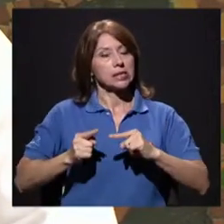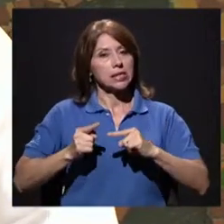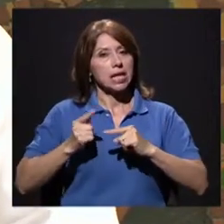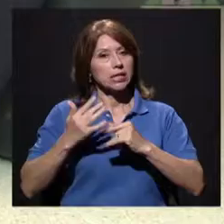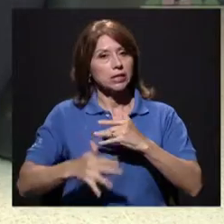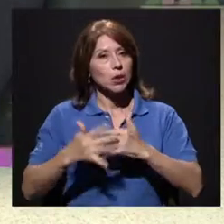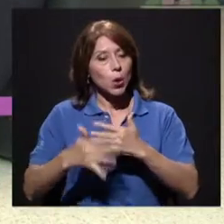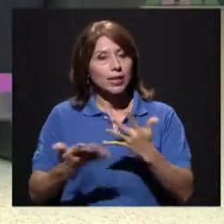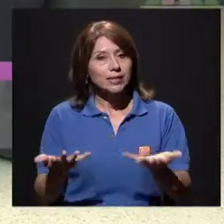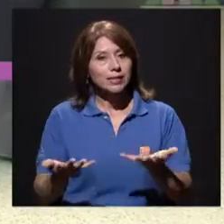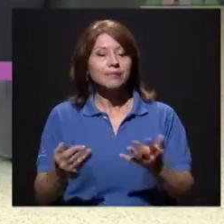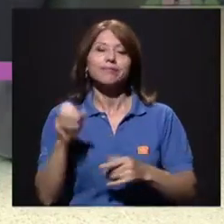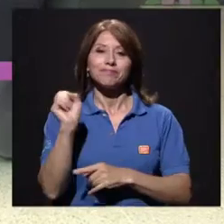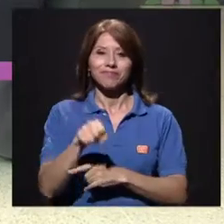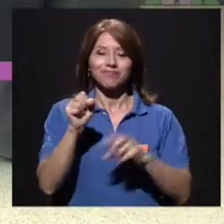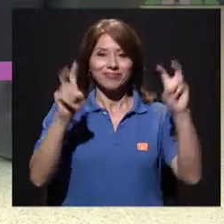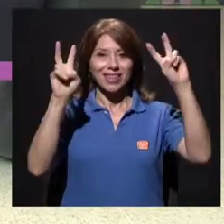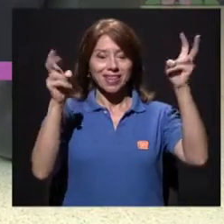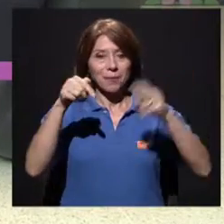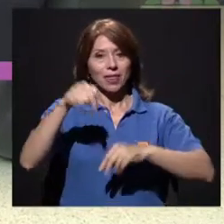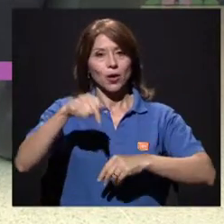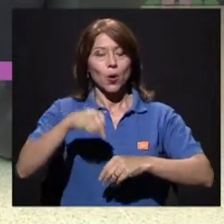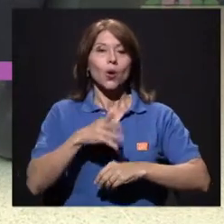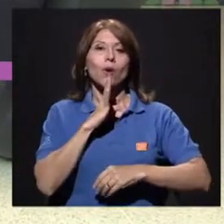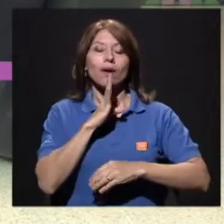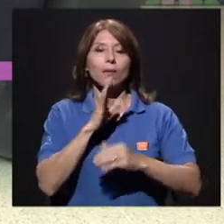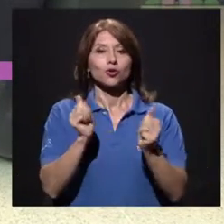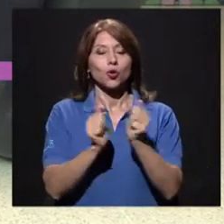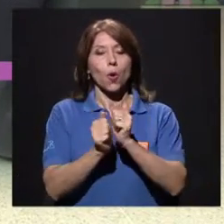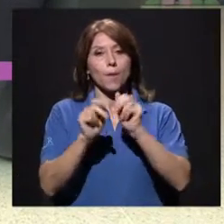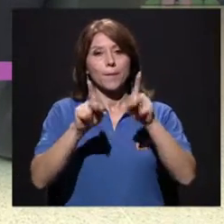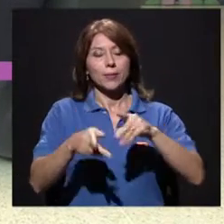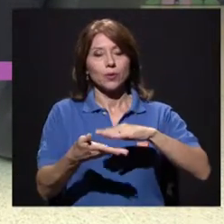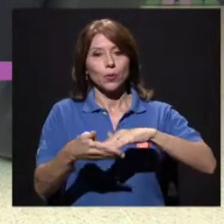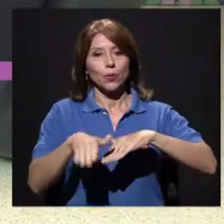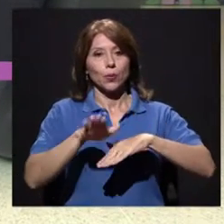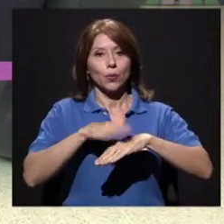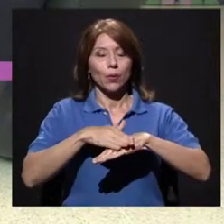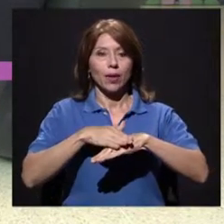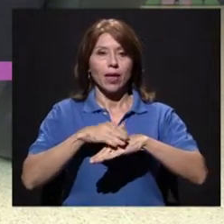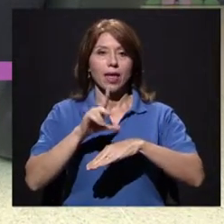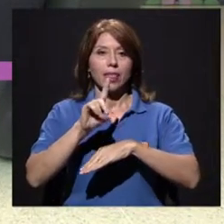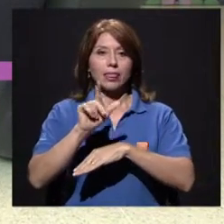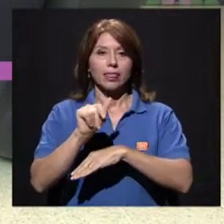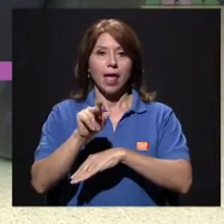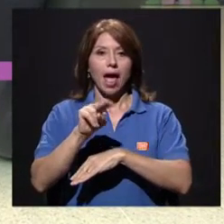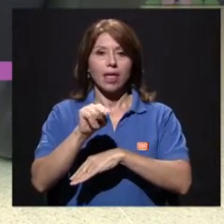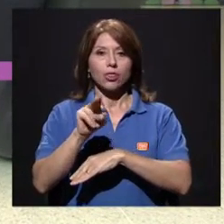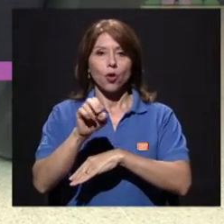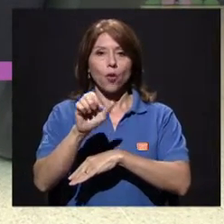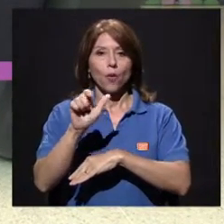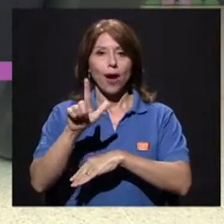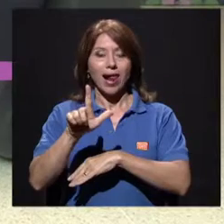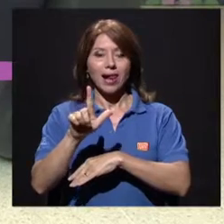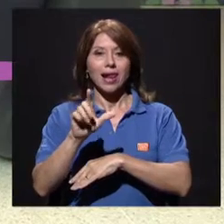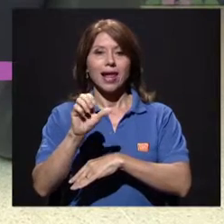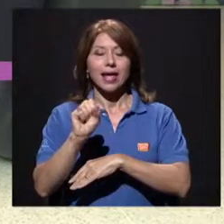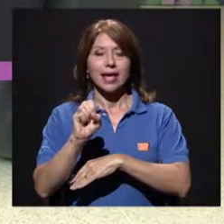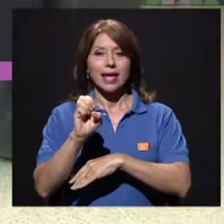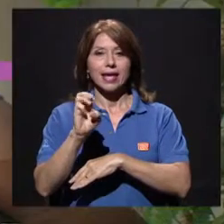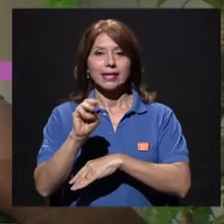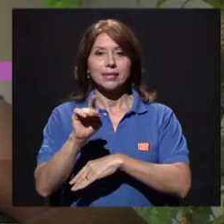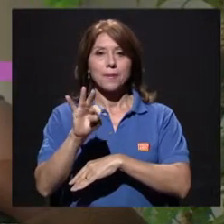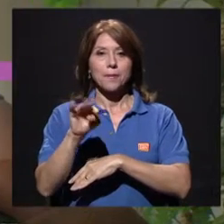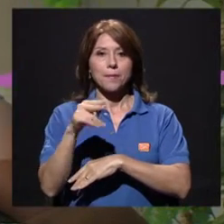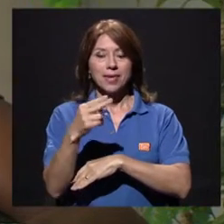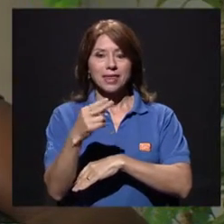Sí, el tema de hoy nos lo comparte o lo compartimos con el experto Dano Smith-Bart, él es